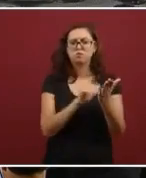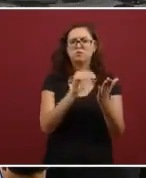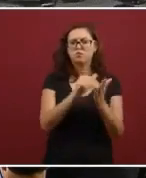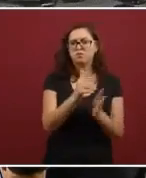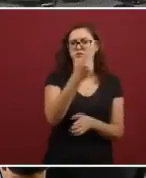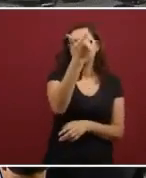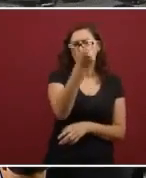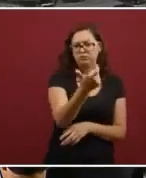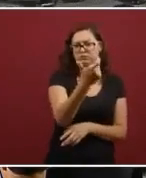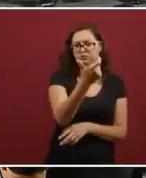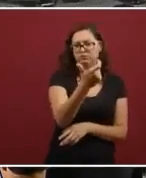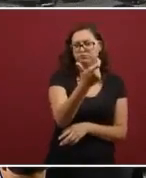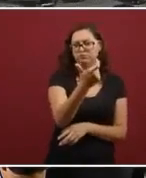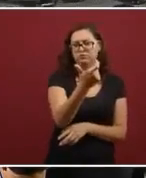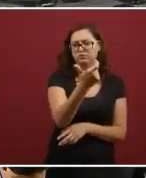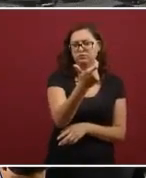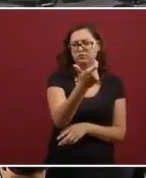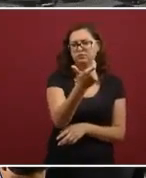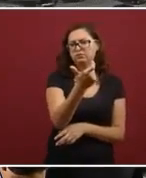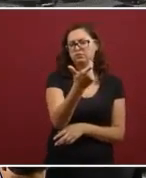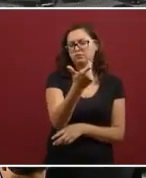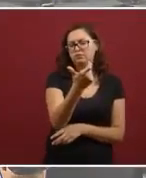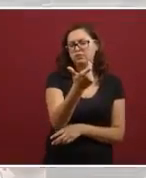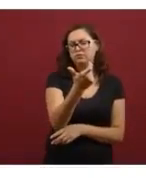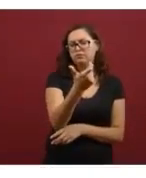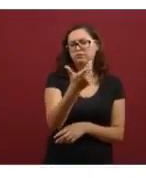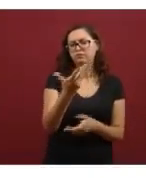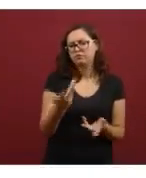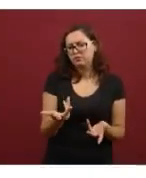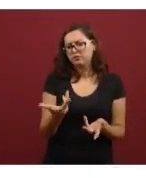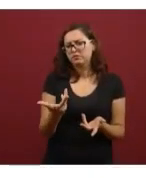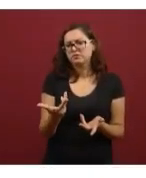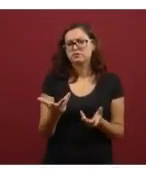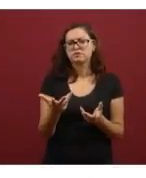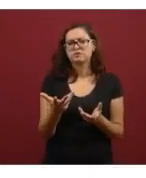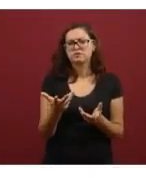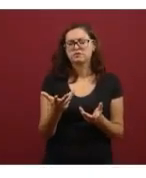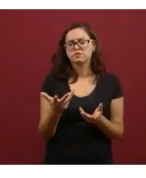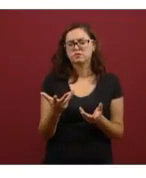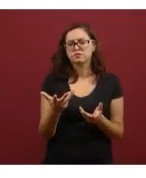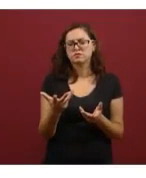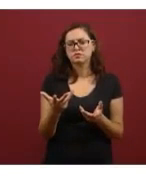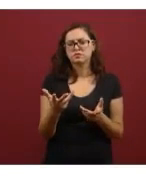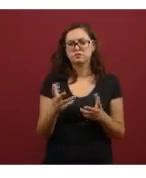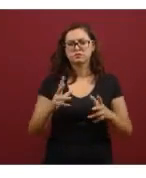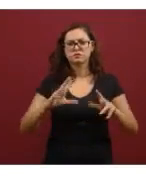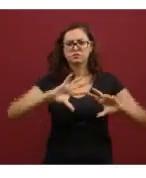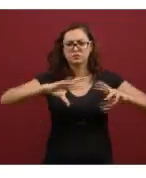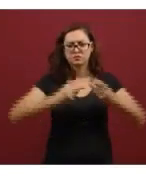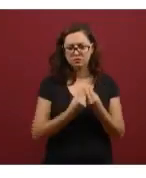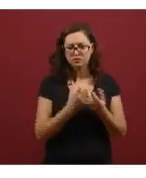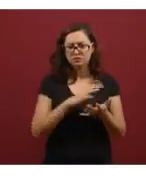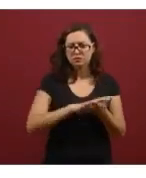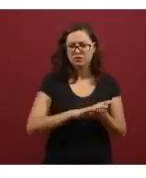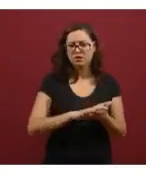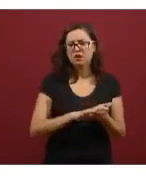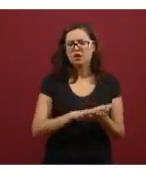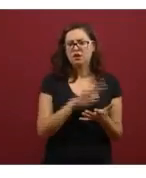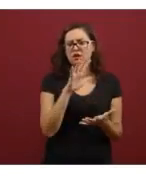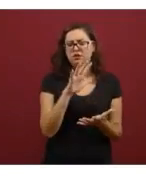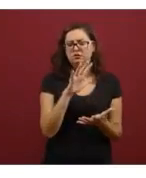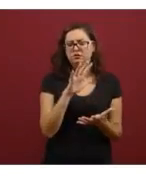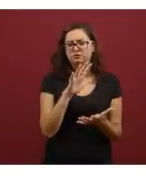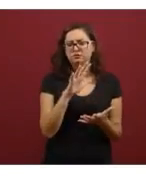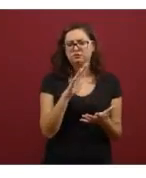y son bienes